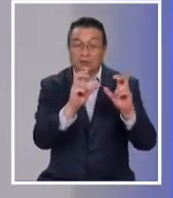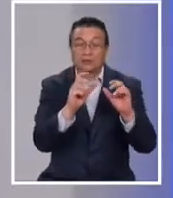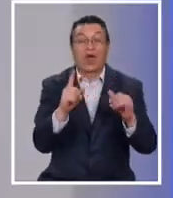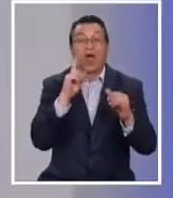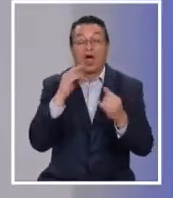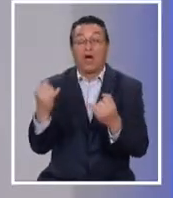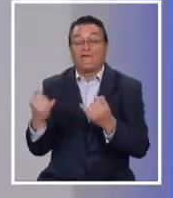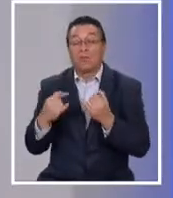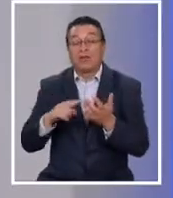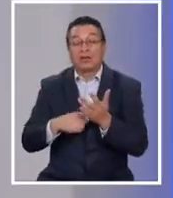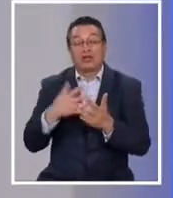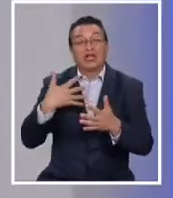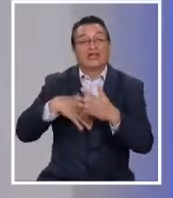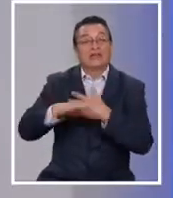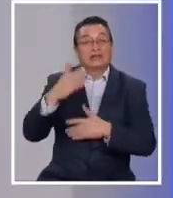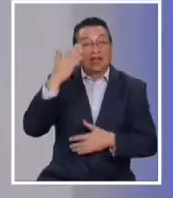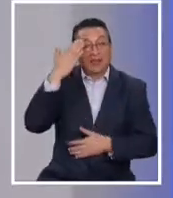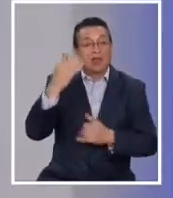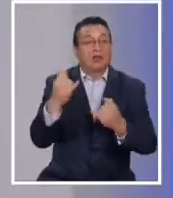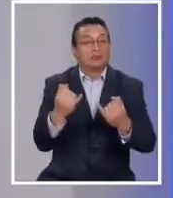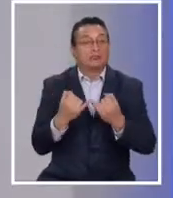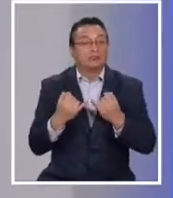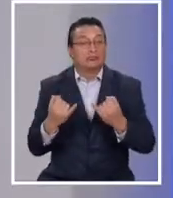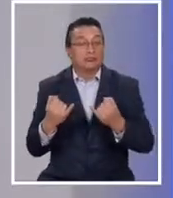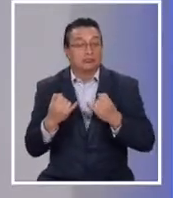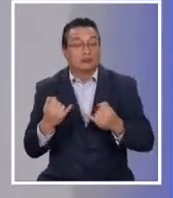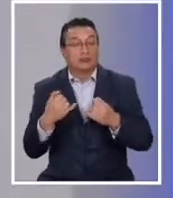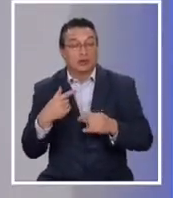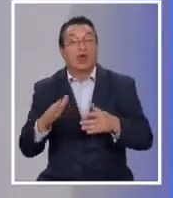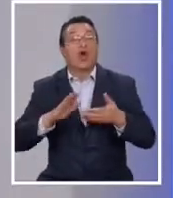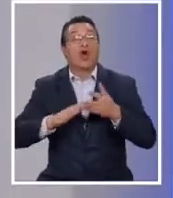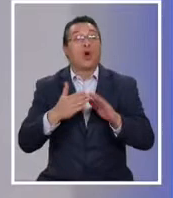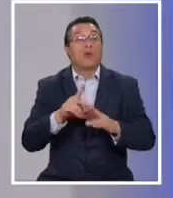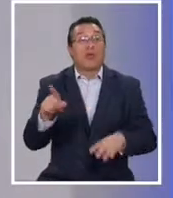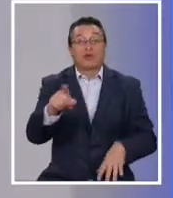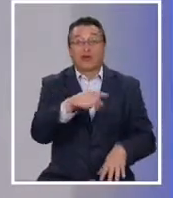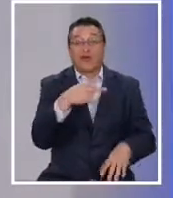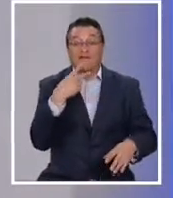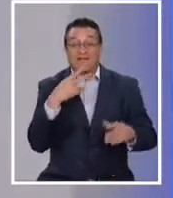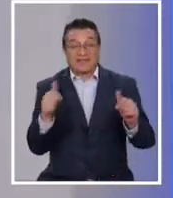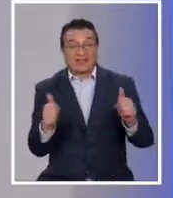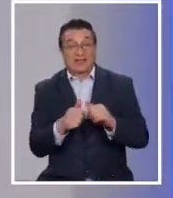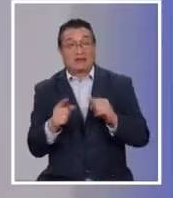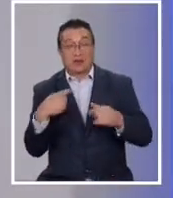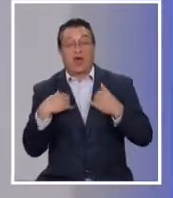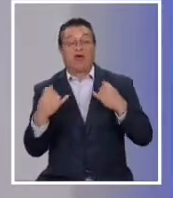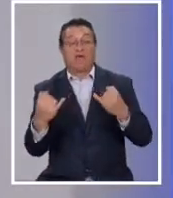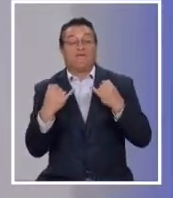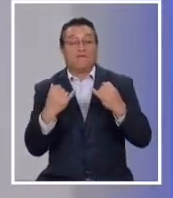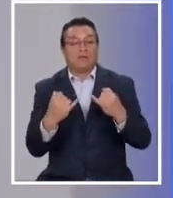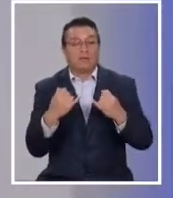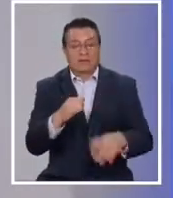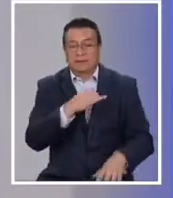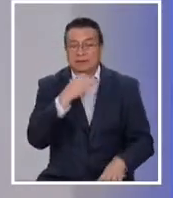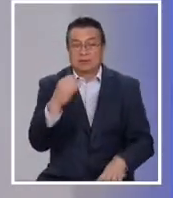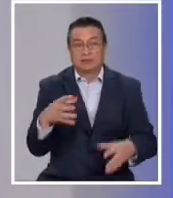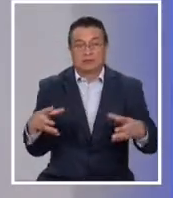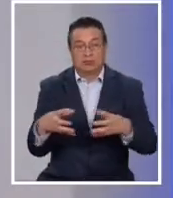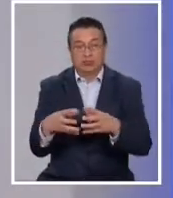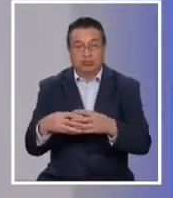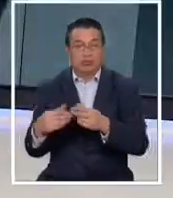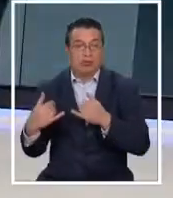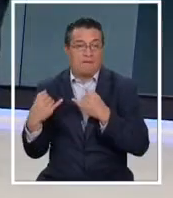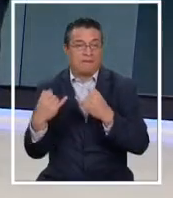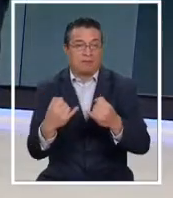hay informes técnicos cada 15 días y de alguna forma te invitan a que las comunidades cercanas a estos volcanes estén informadas permanentemente por los organismos